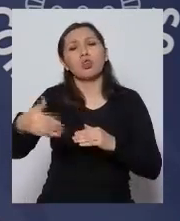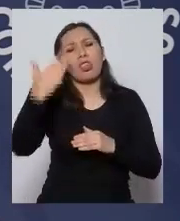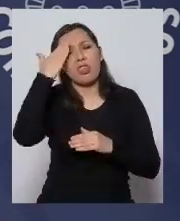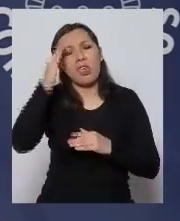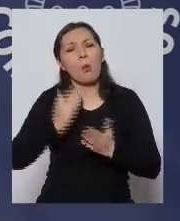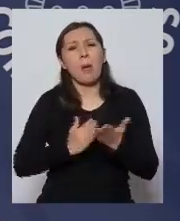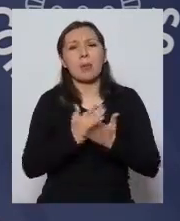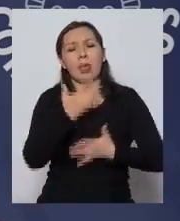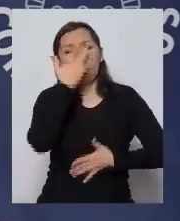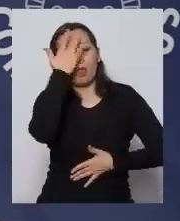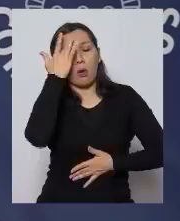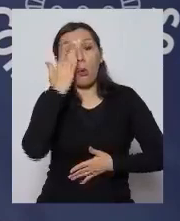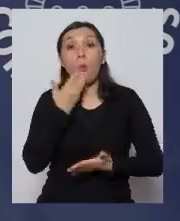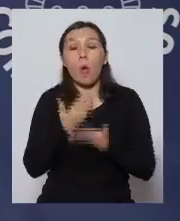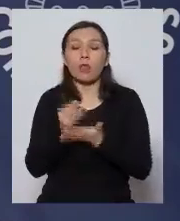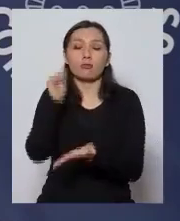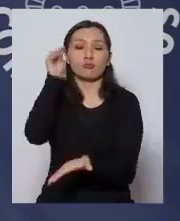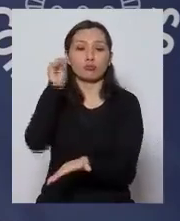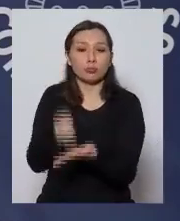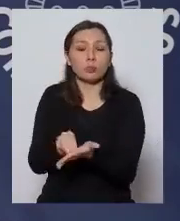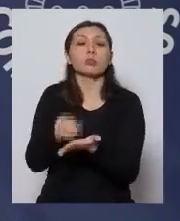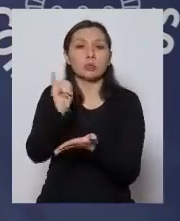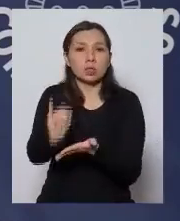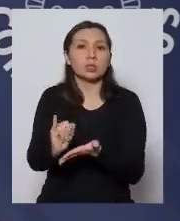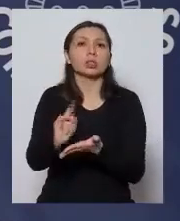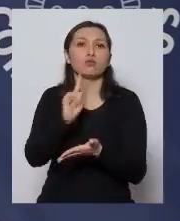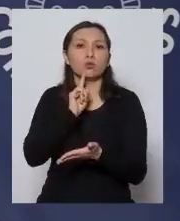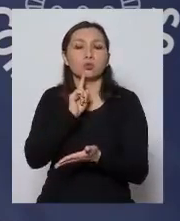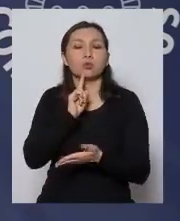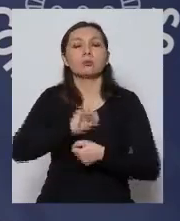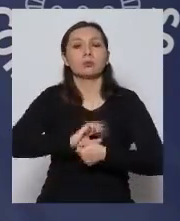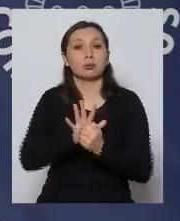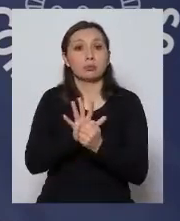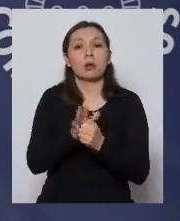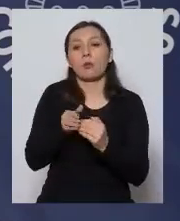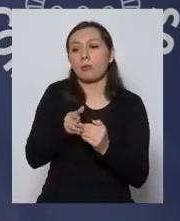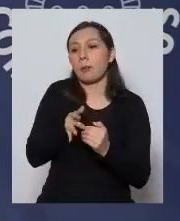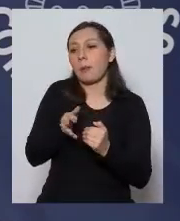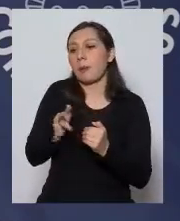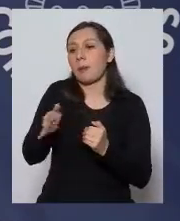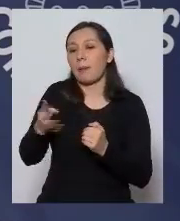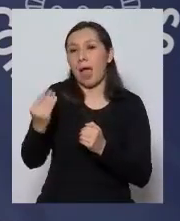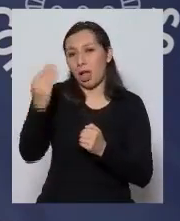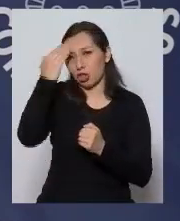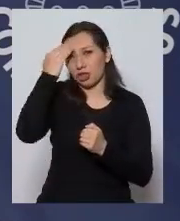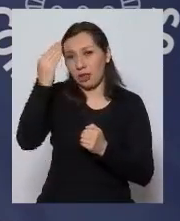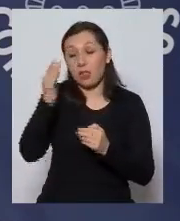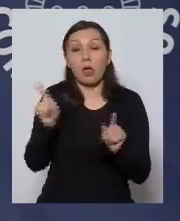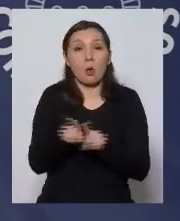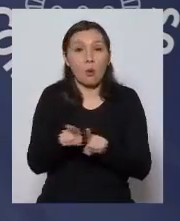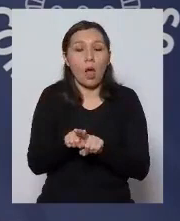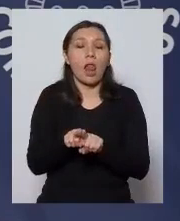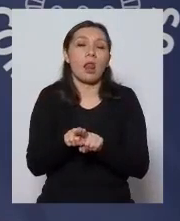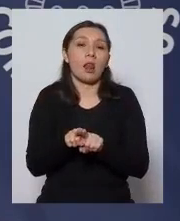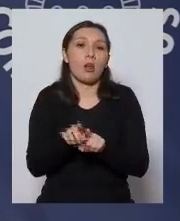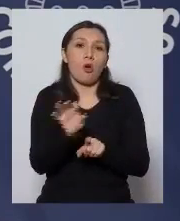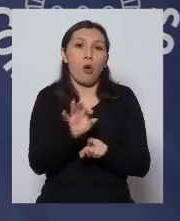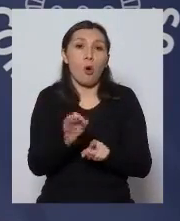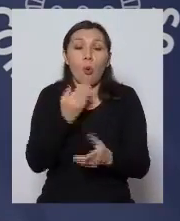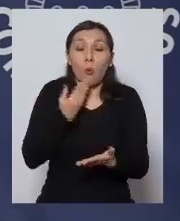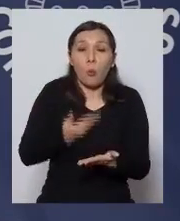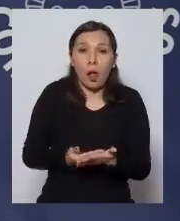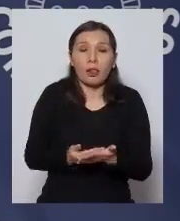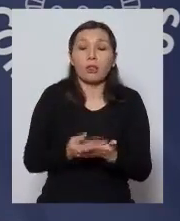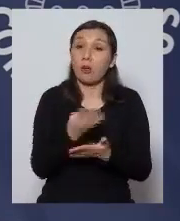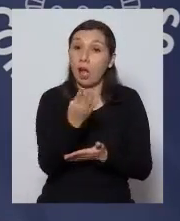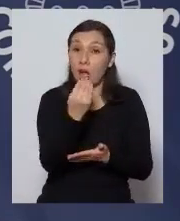del inicio de los síntomas como el momento en que empezamos a contar los 14 días desde de